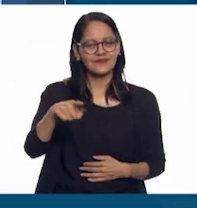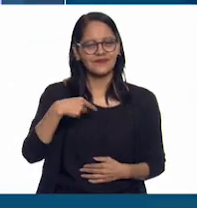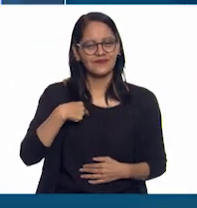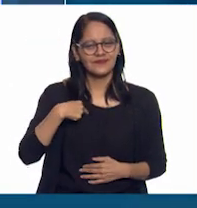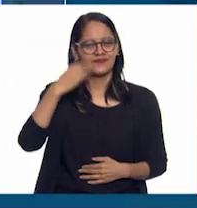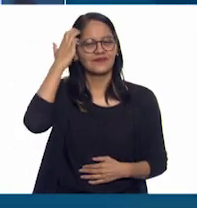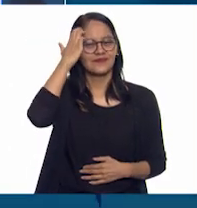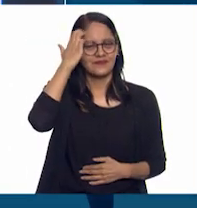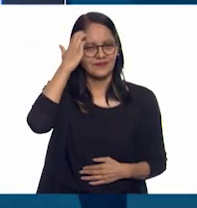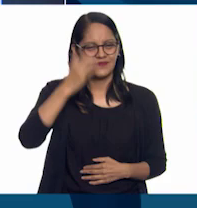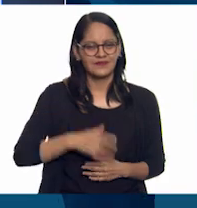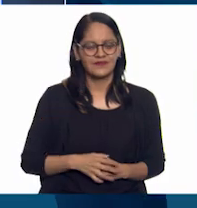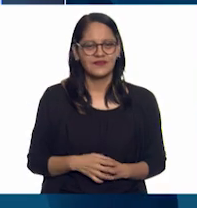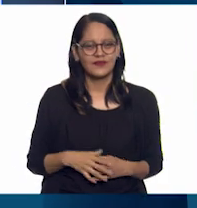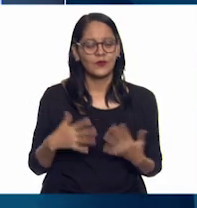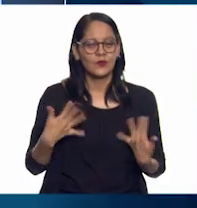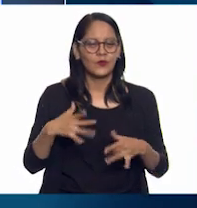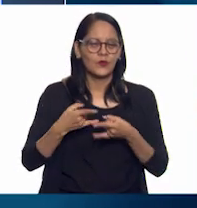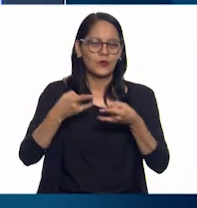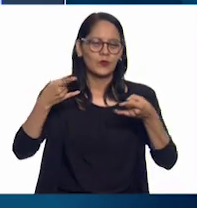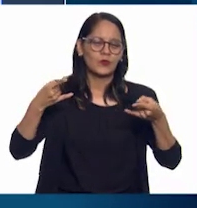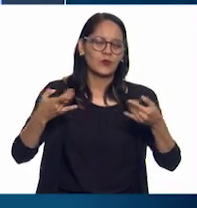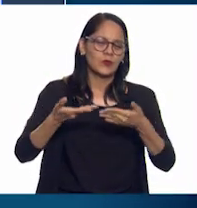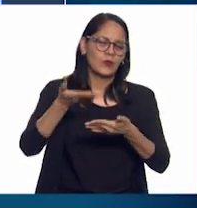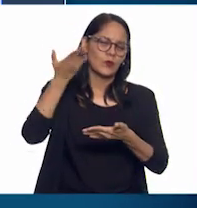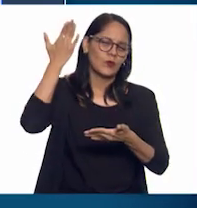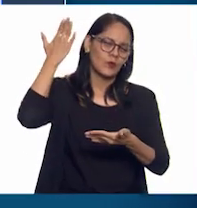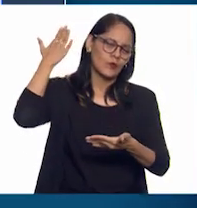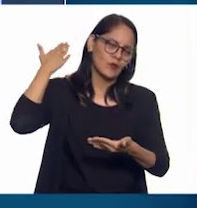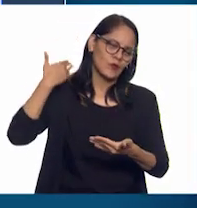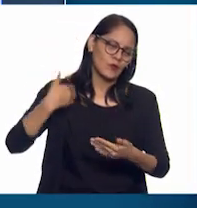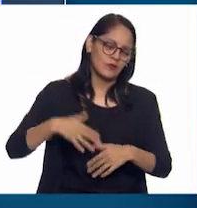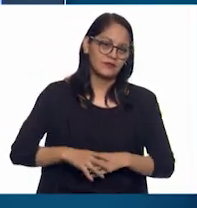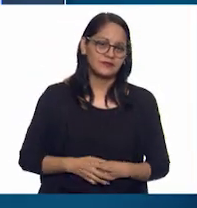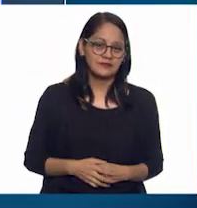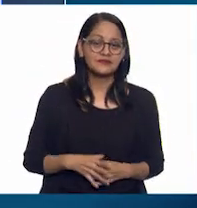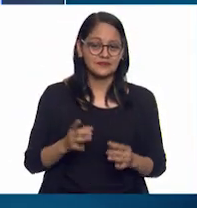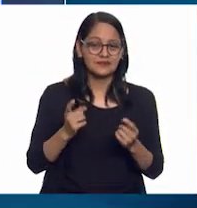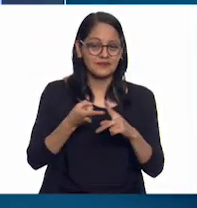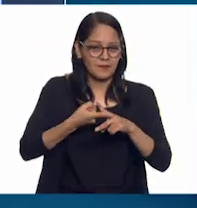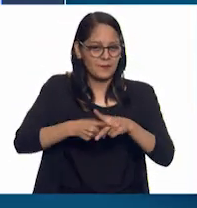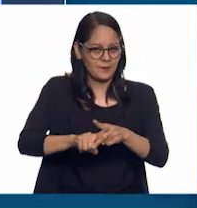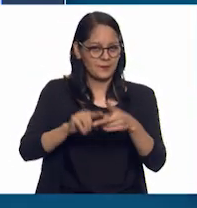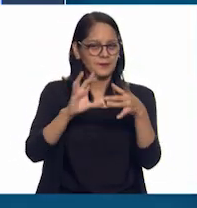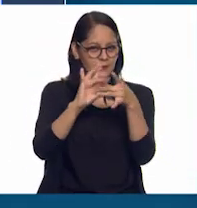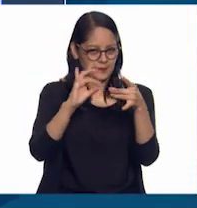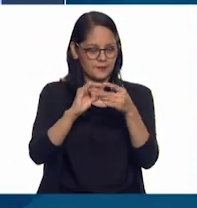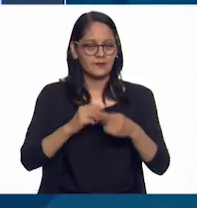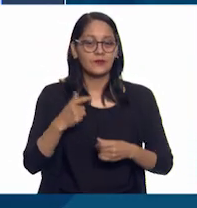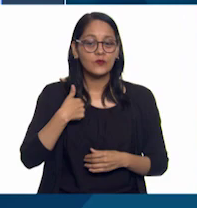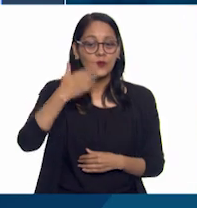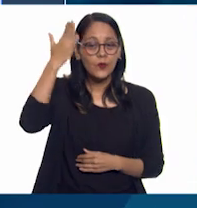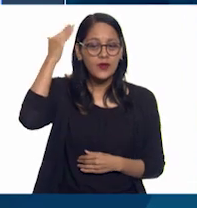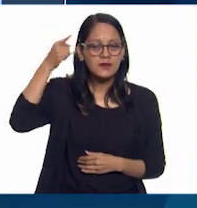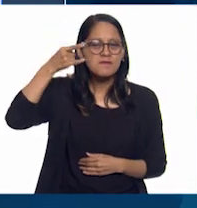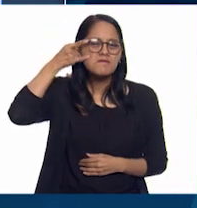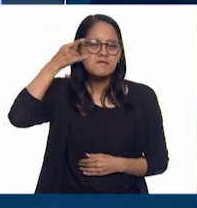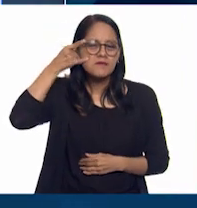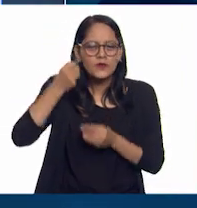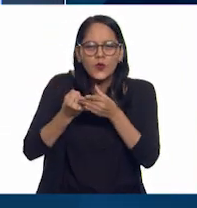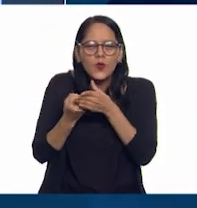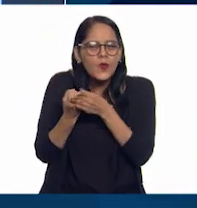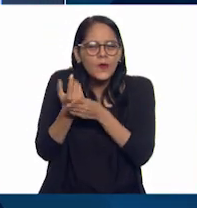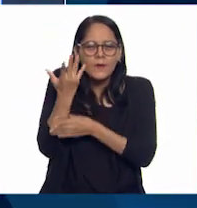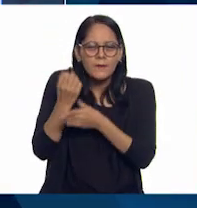Es una larga historia. Empezaré por el principio. Yo era una pirata novata